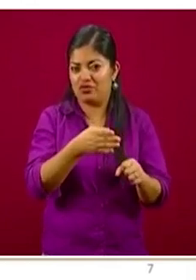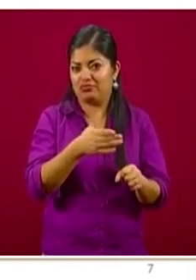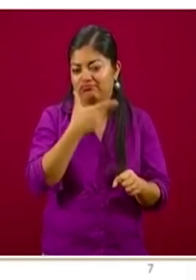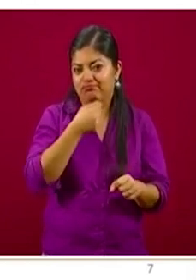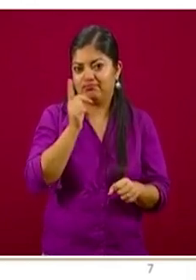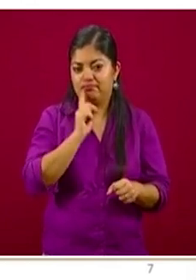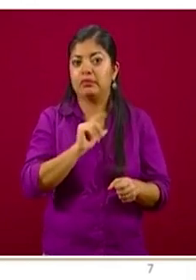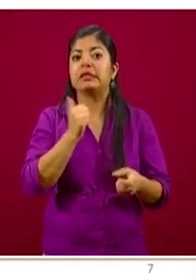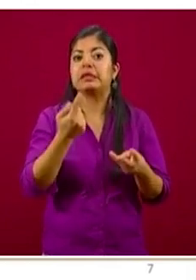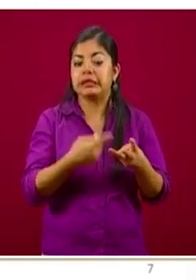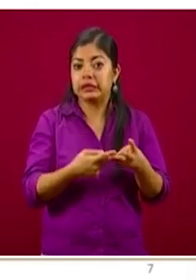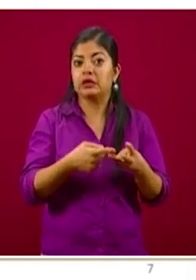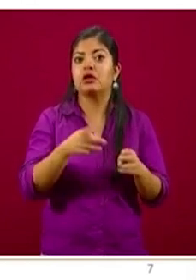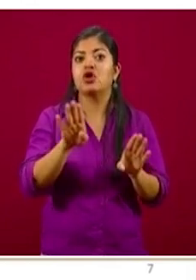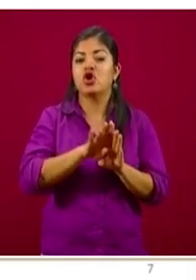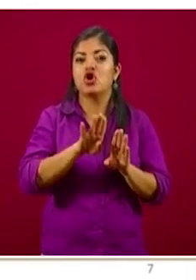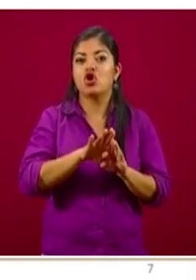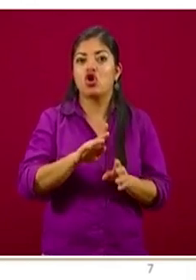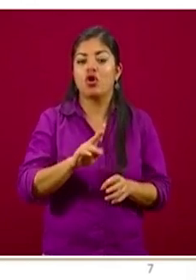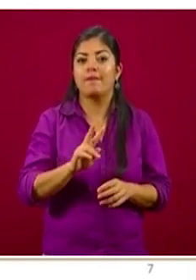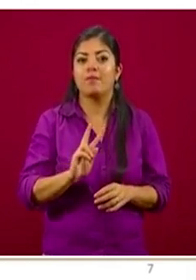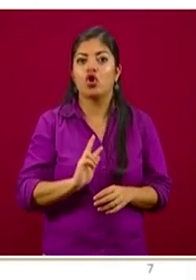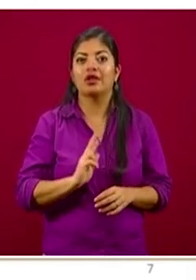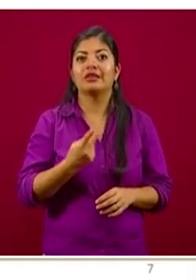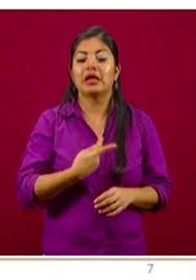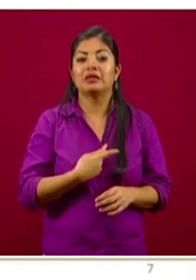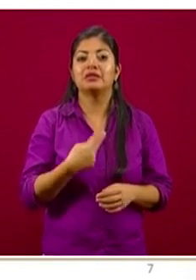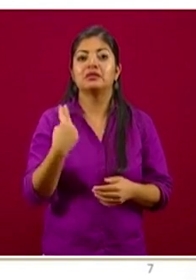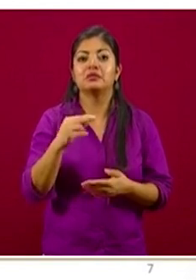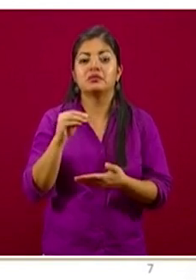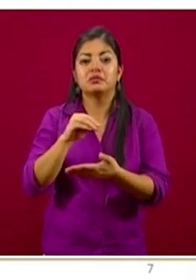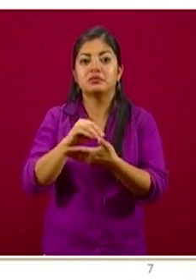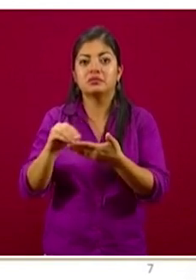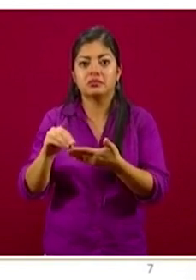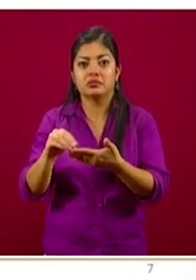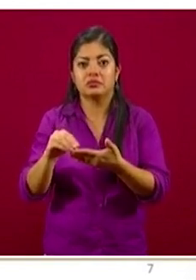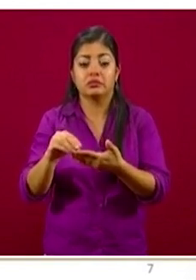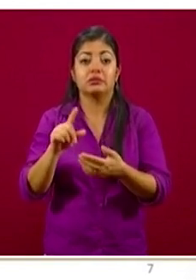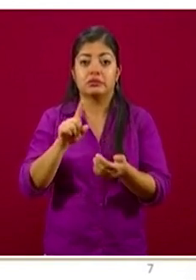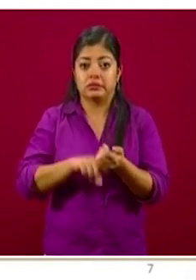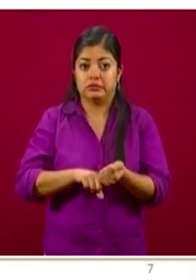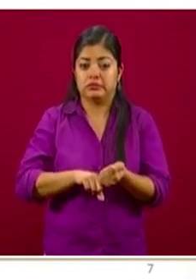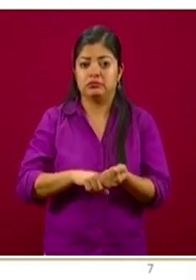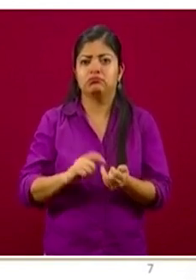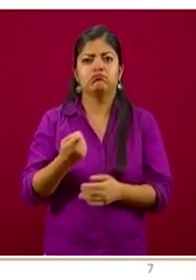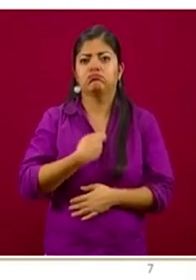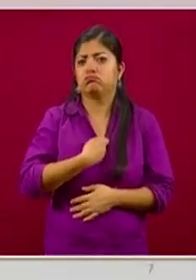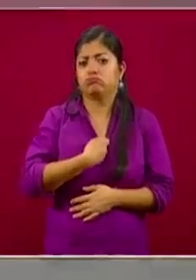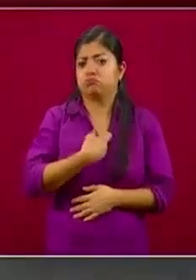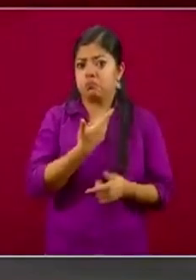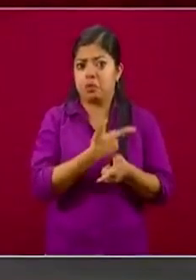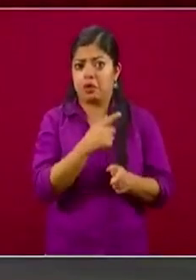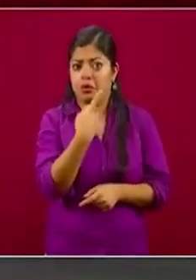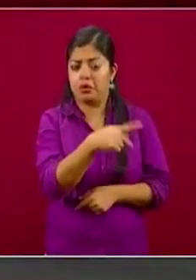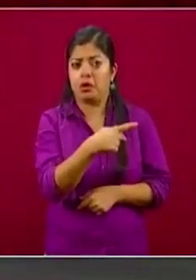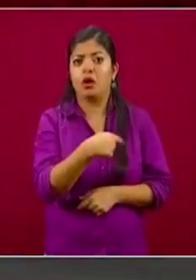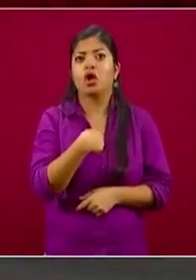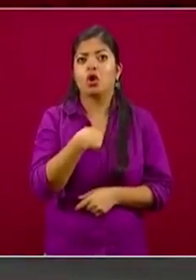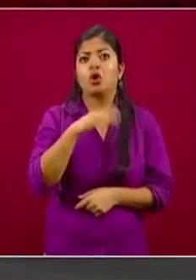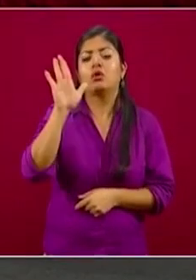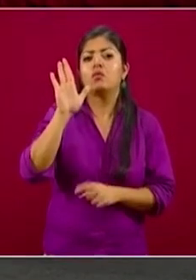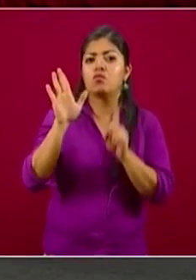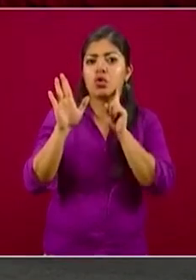trans, registrar desde el inicio el nombre y el género con el que las personas trans se identifican, y eso durante toda